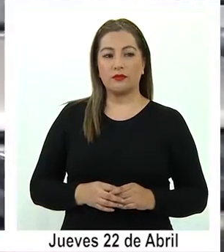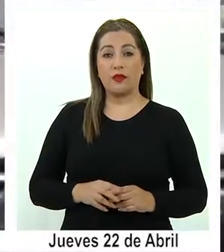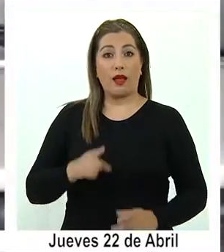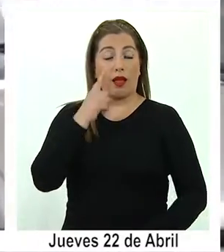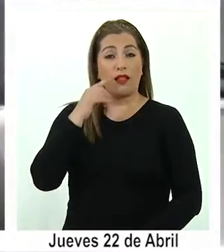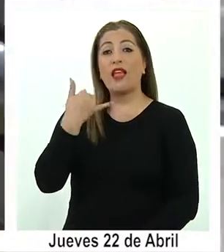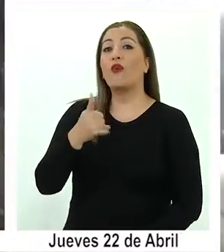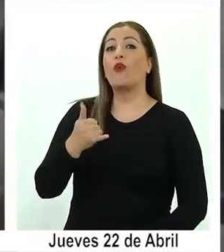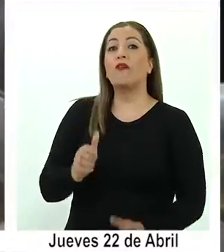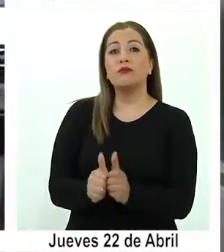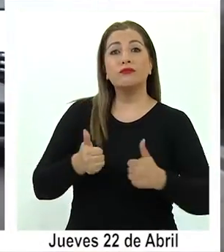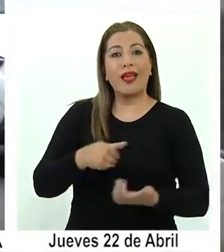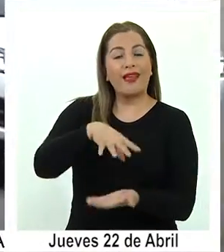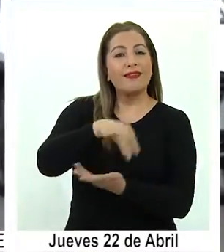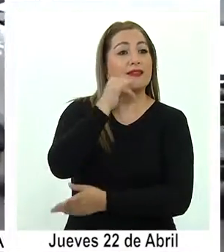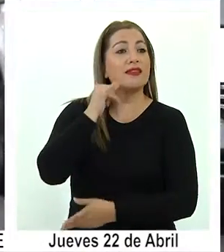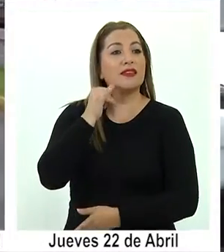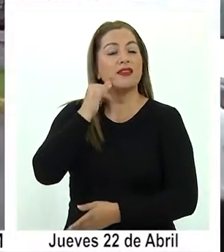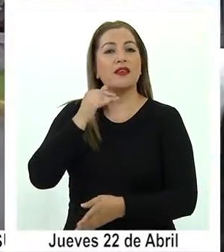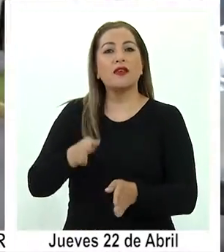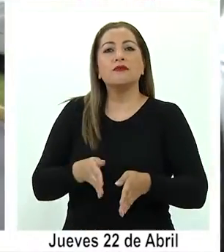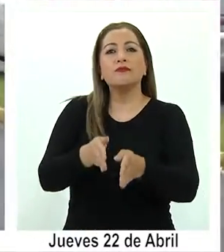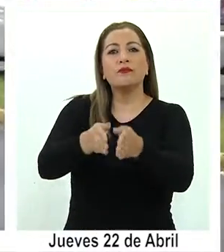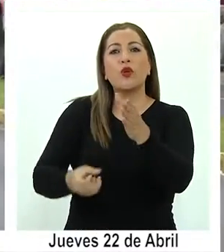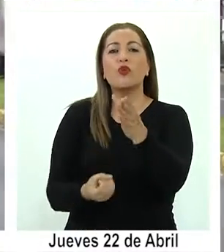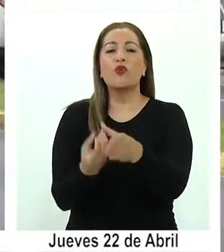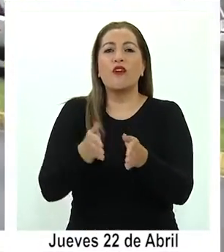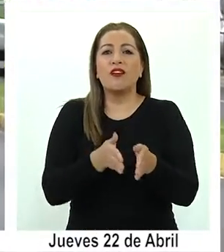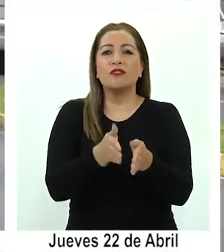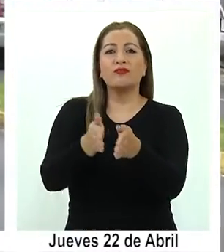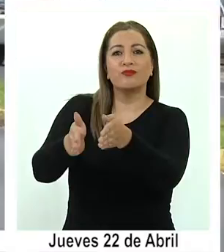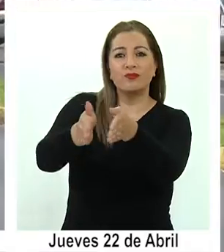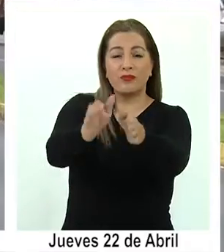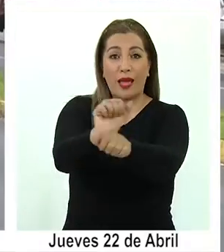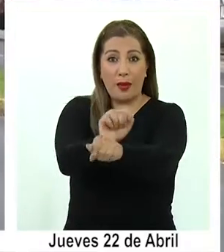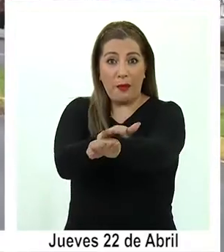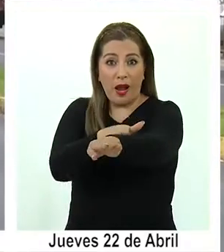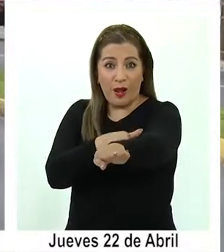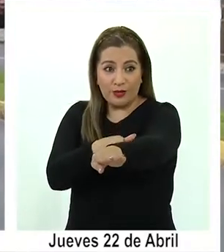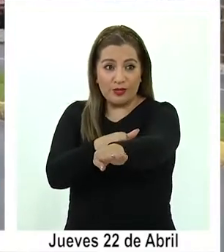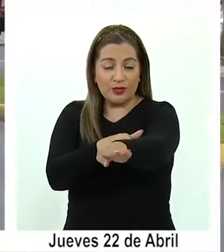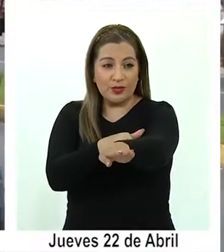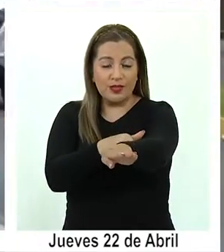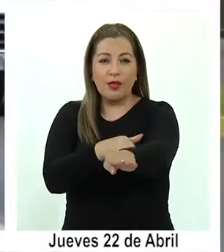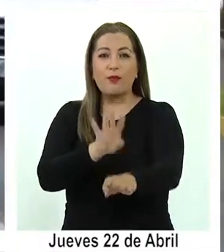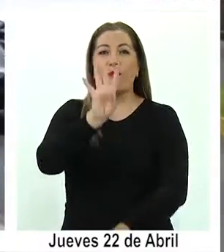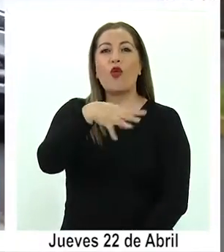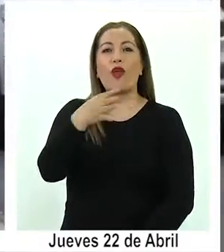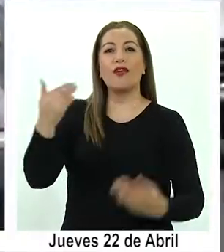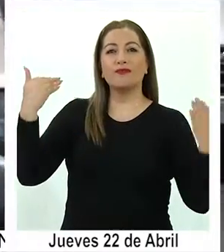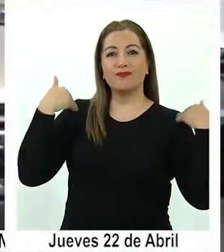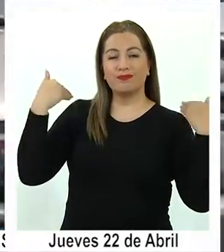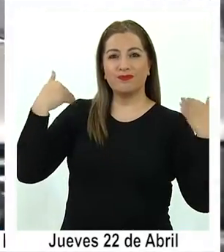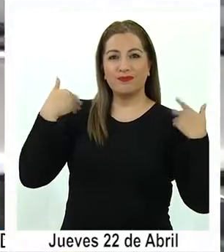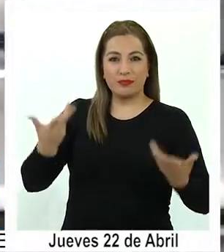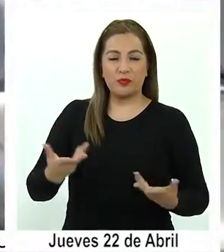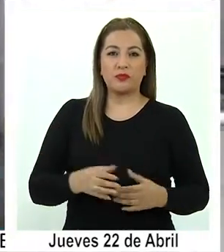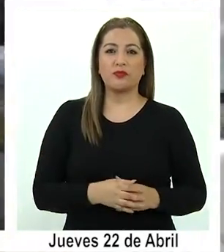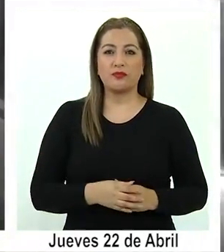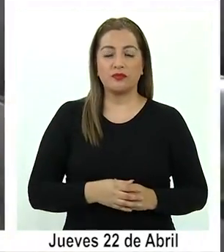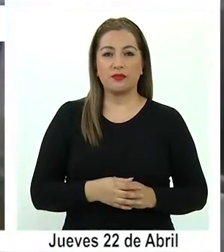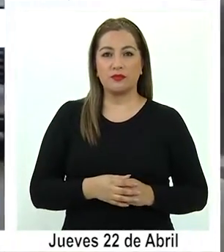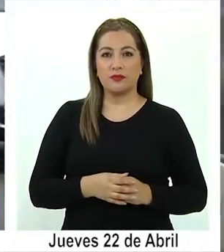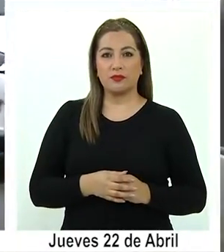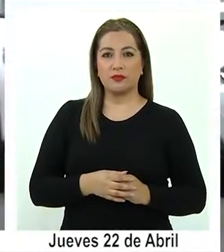Este jueves autoridades de Iquique habilitaron una nueva pista de desplazamiento para la franja horaria deportiva Eligio y